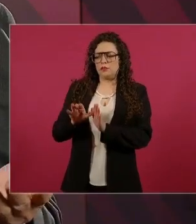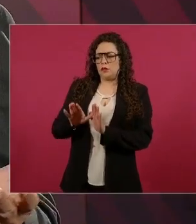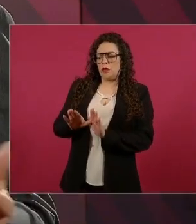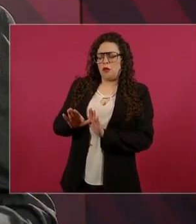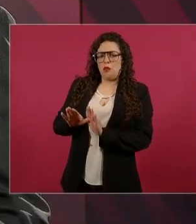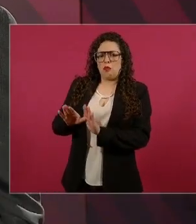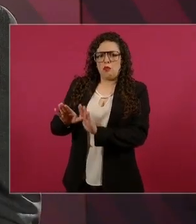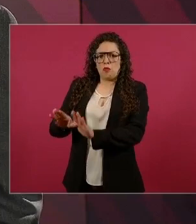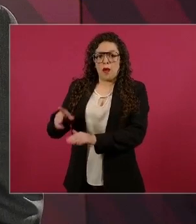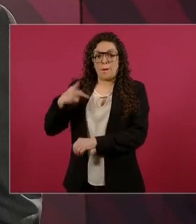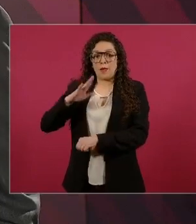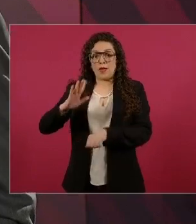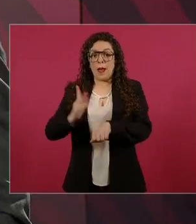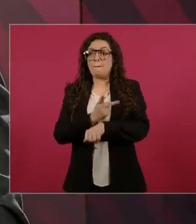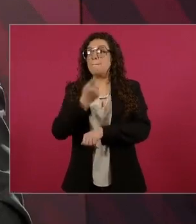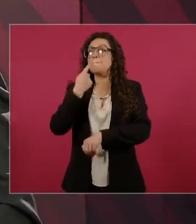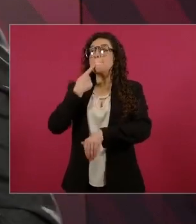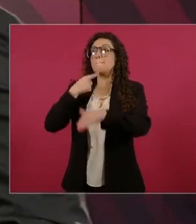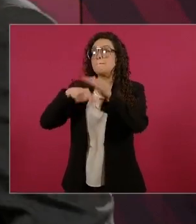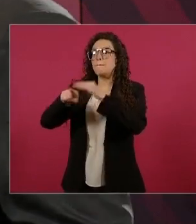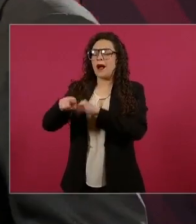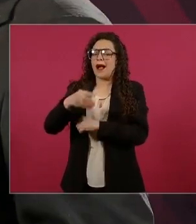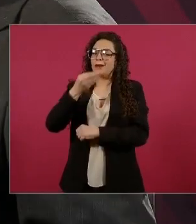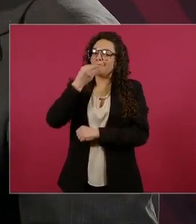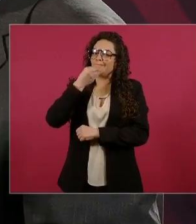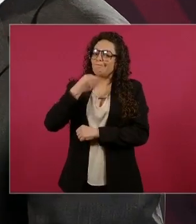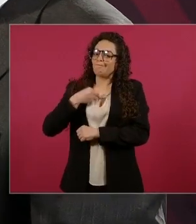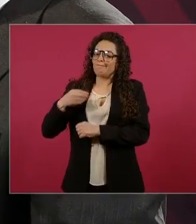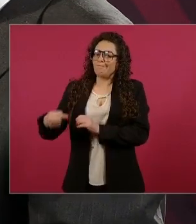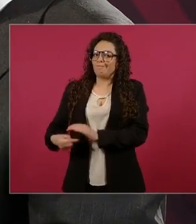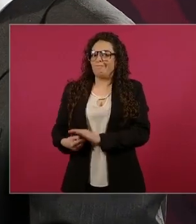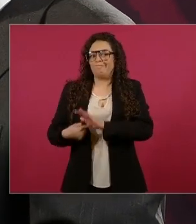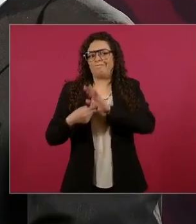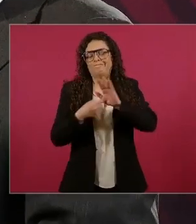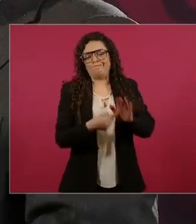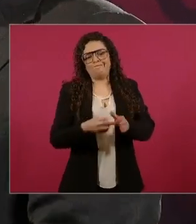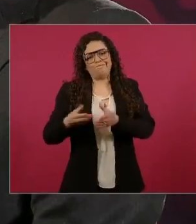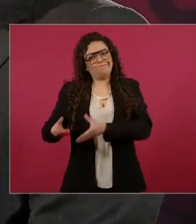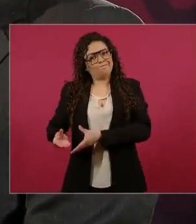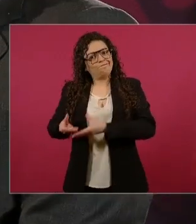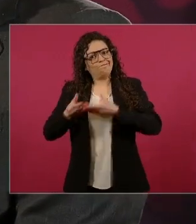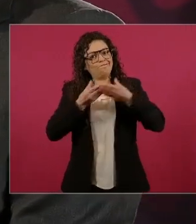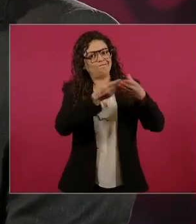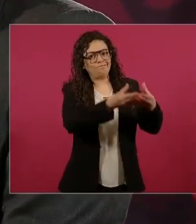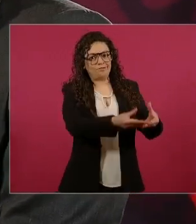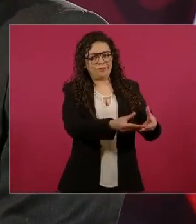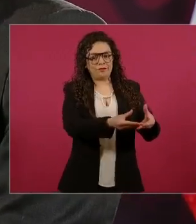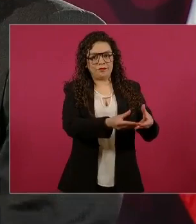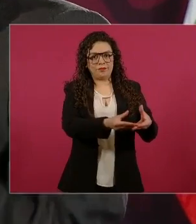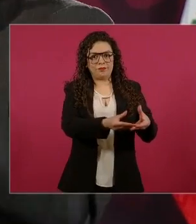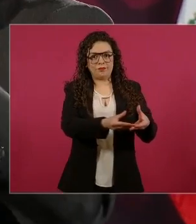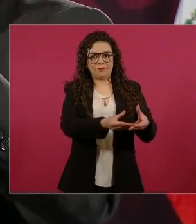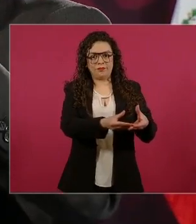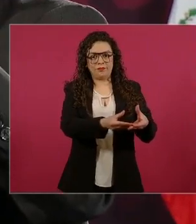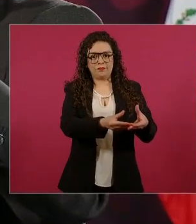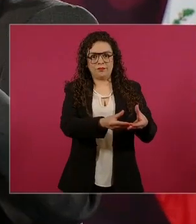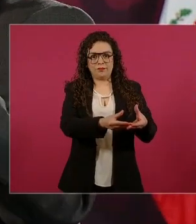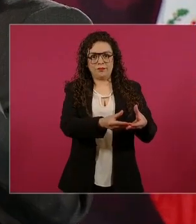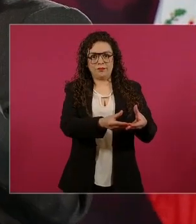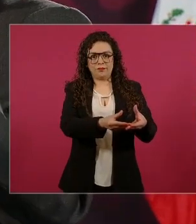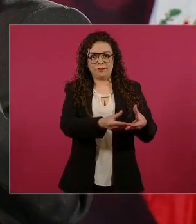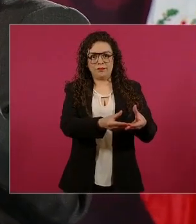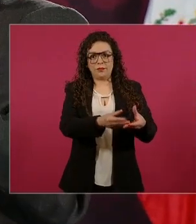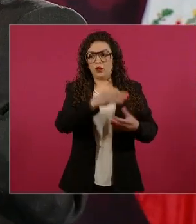reconocer, porque no todo está podrido, también en el Poder Judicial, de tres